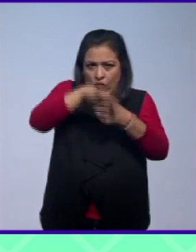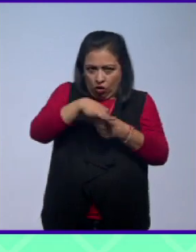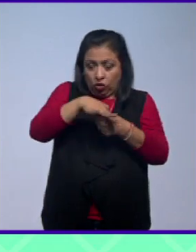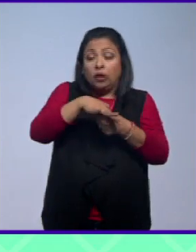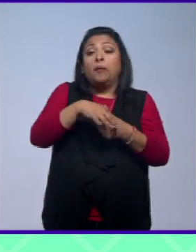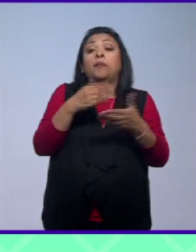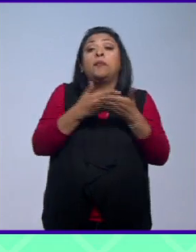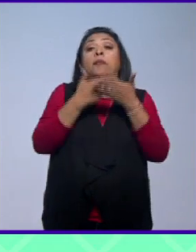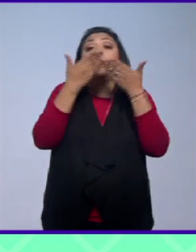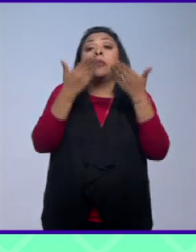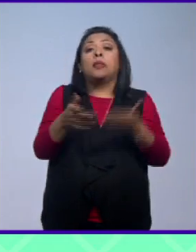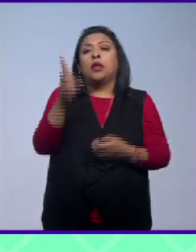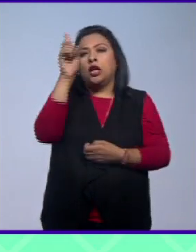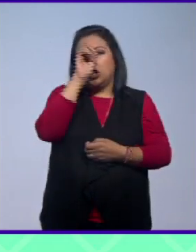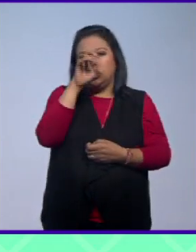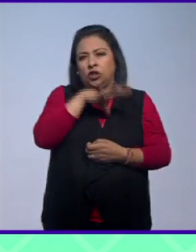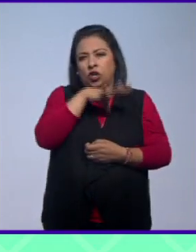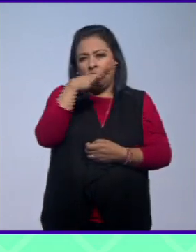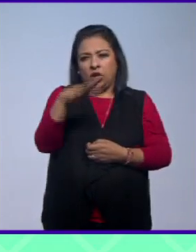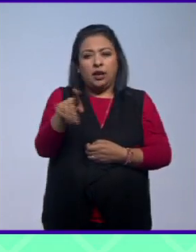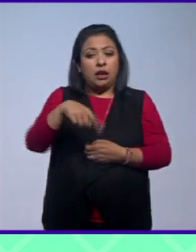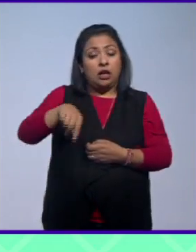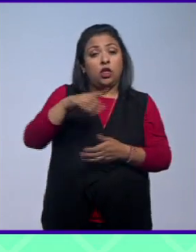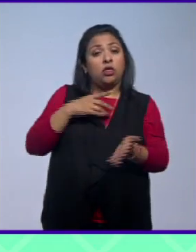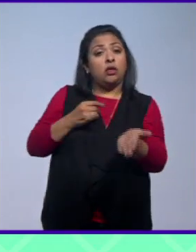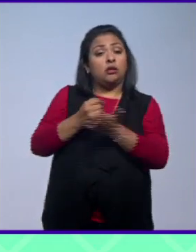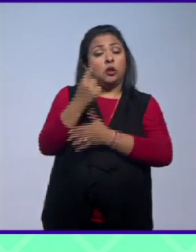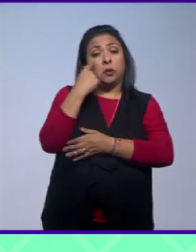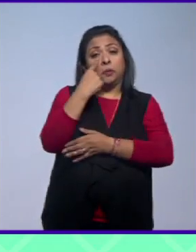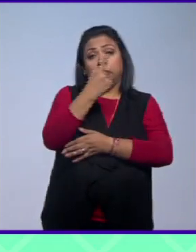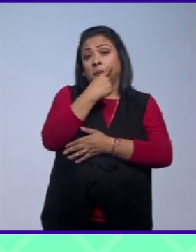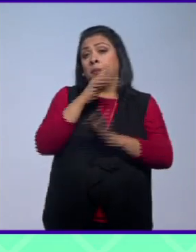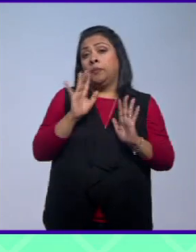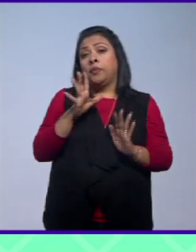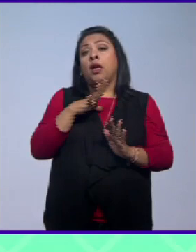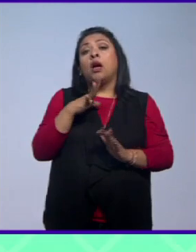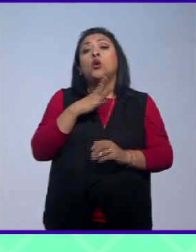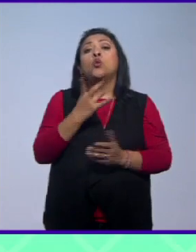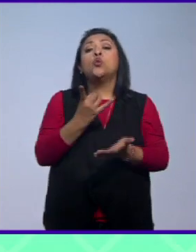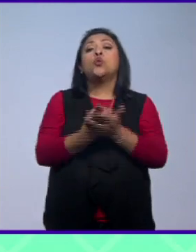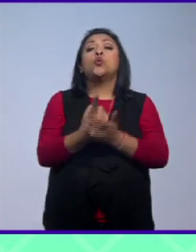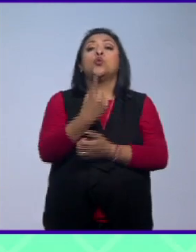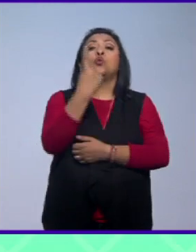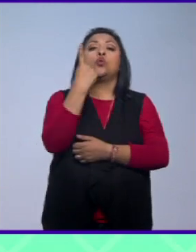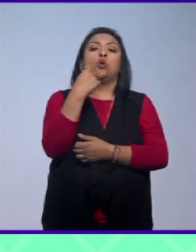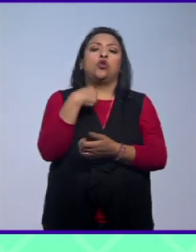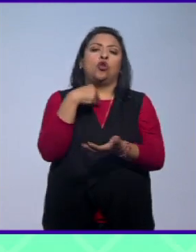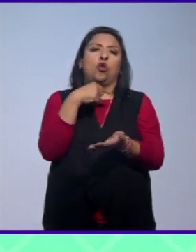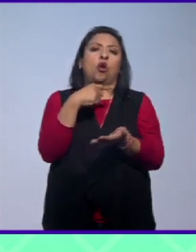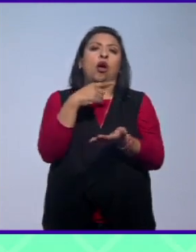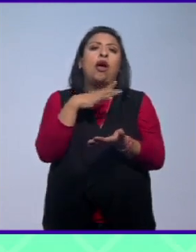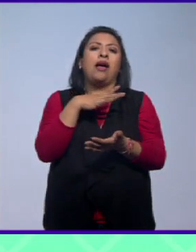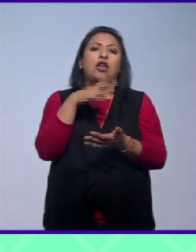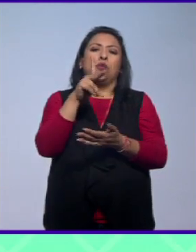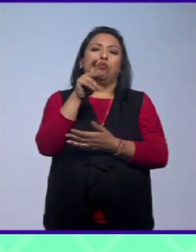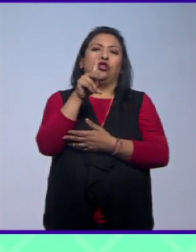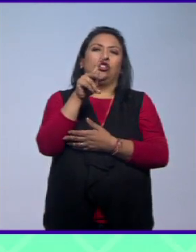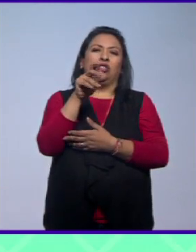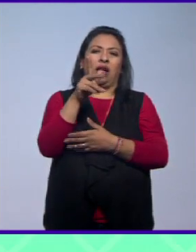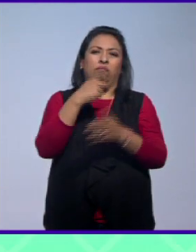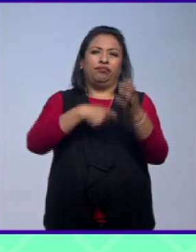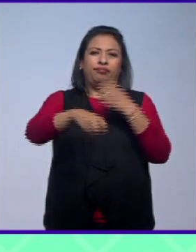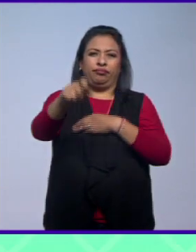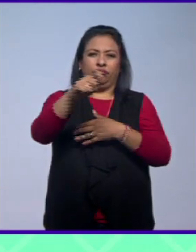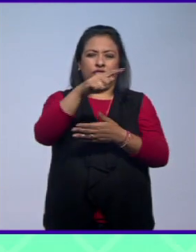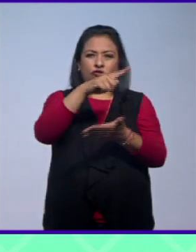esta ocasión el consejo general decidió que se adoptaría únicamente la modalidad del voto postal entonces en la